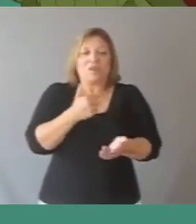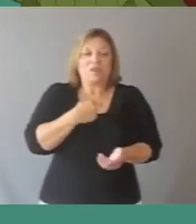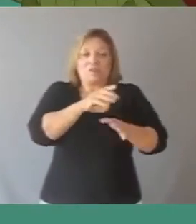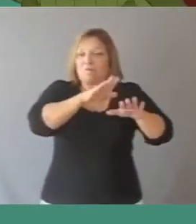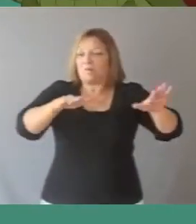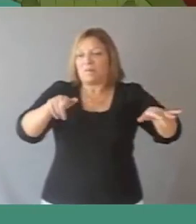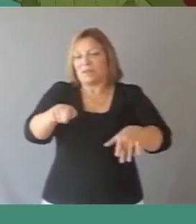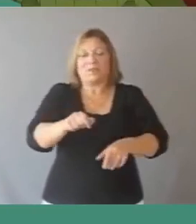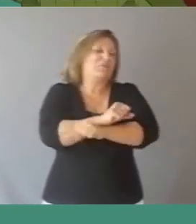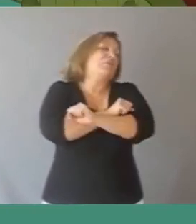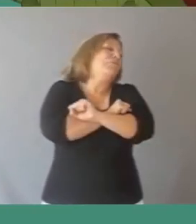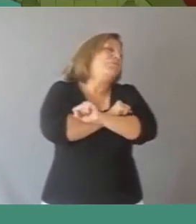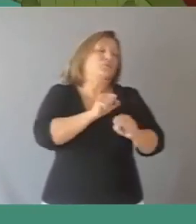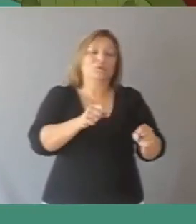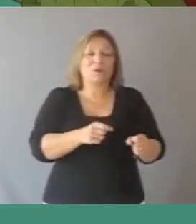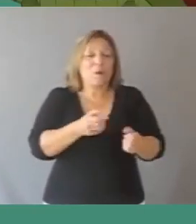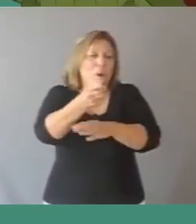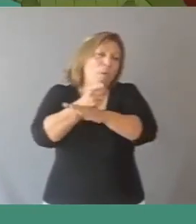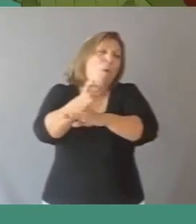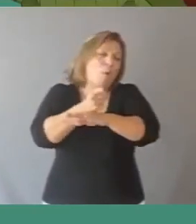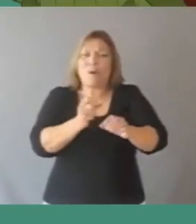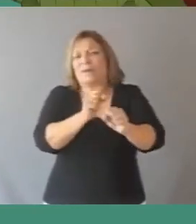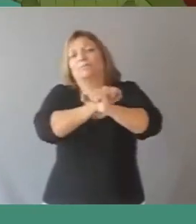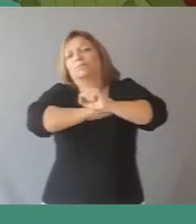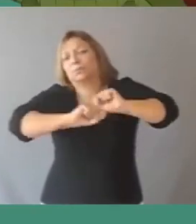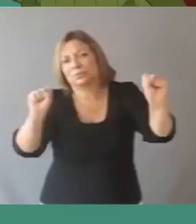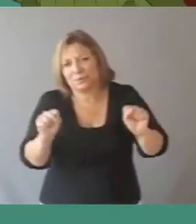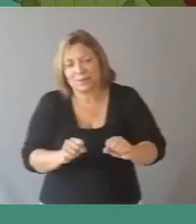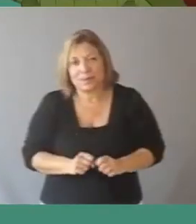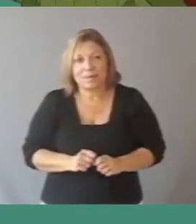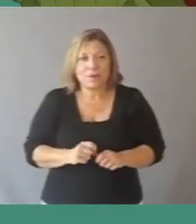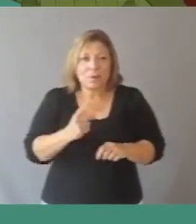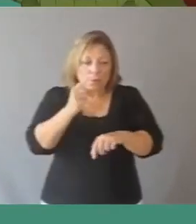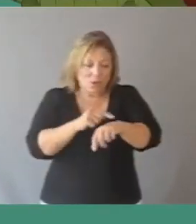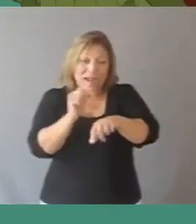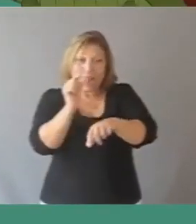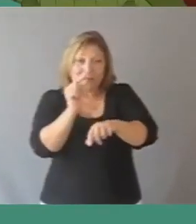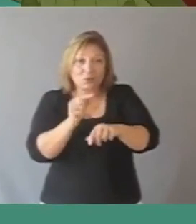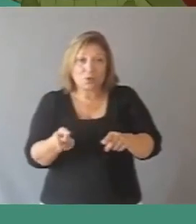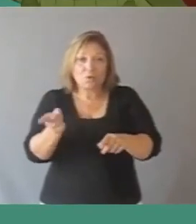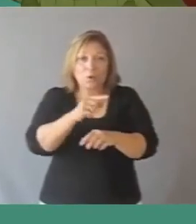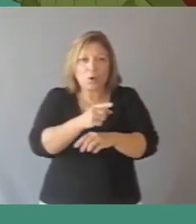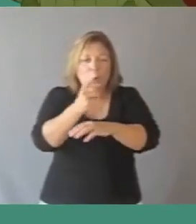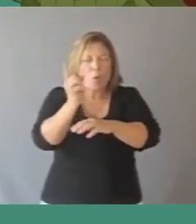de que su nuevo dique no podría ser desecho ni por todos los cañones del mundo. Pero un rato después el buque volvió a llenarse de